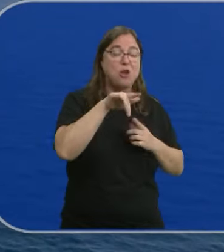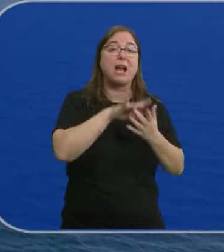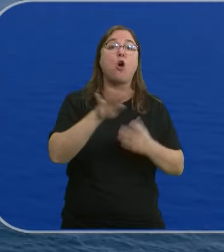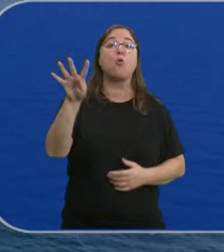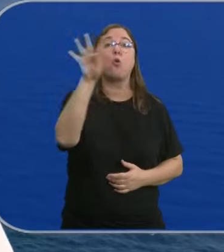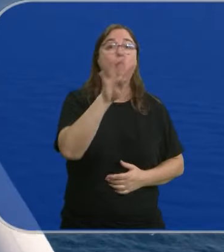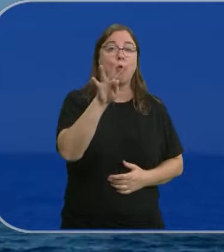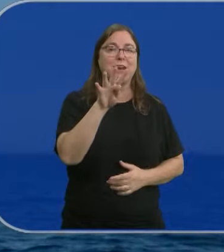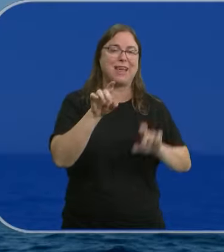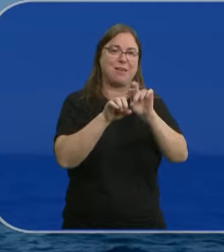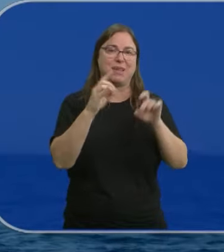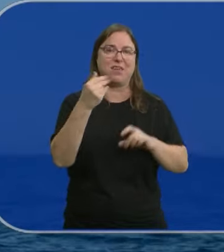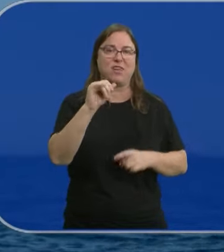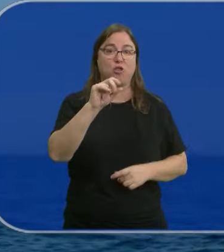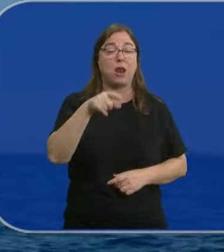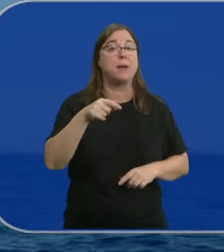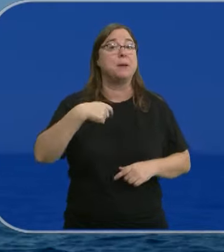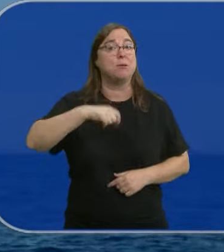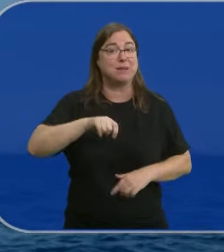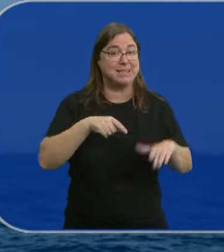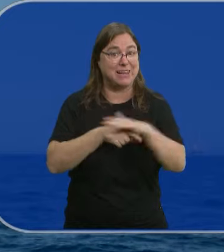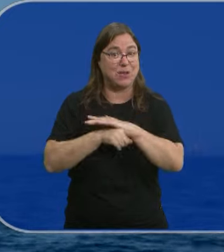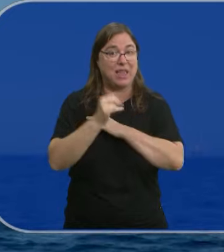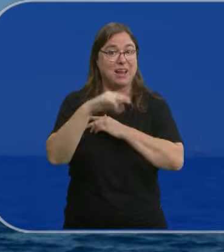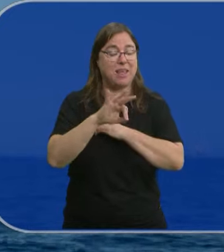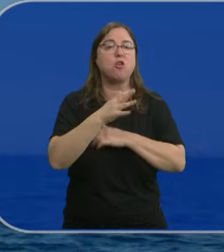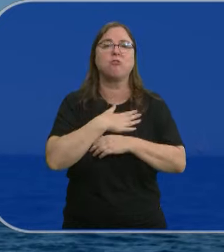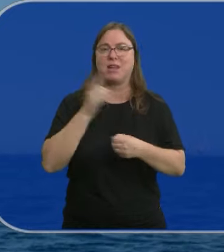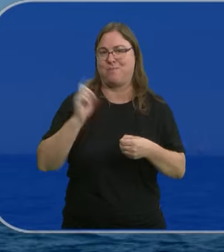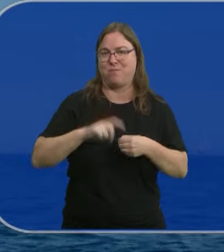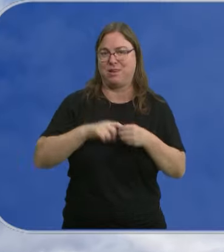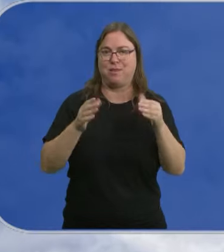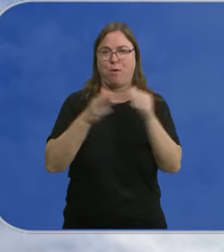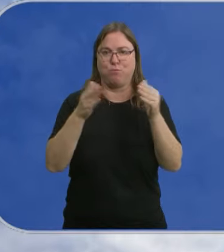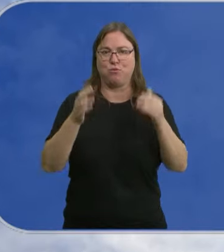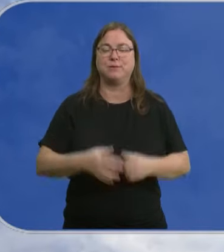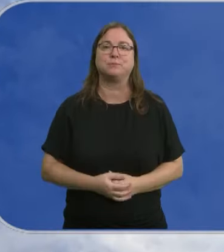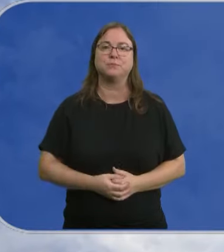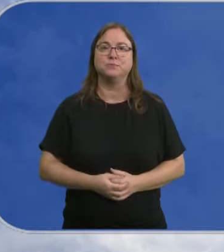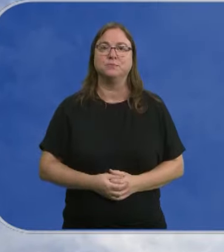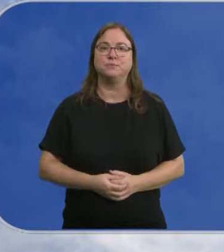cuarta de este tipo para Iberdrola, cuyo presidente ejecutivo, Ignacio Galán, ha querido estar presente en la inauguración.